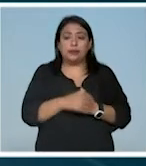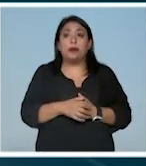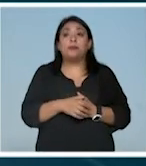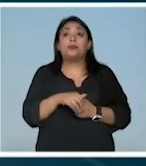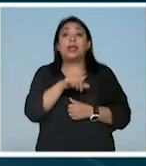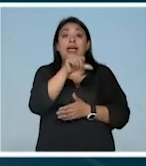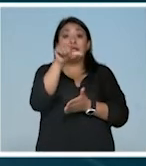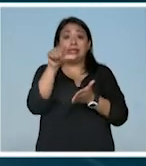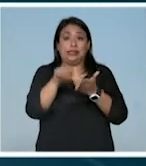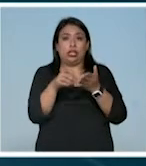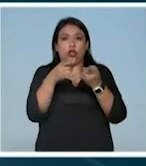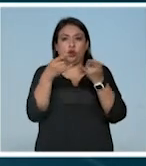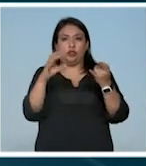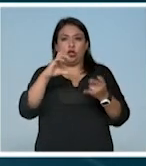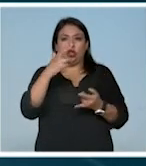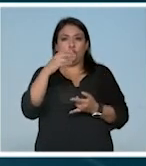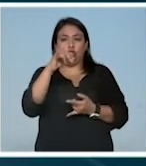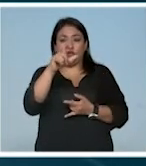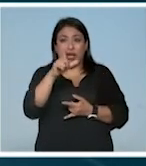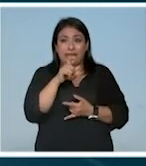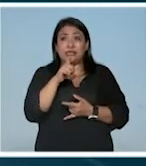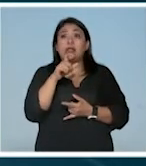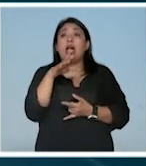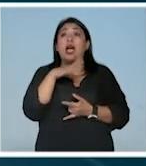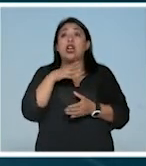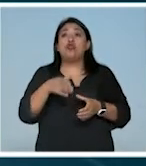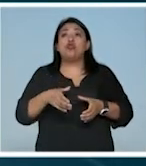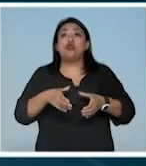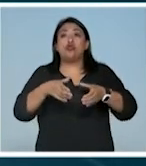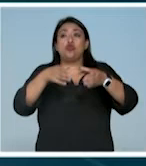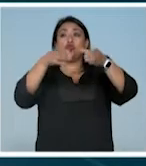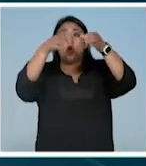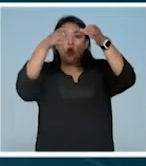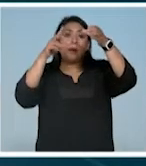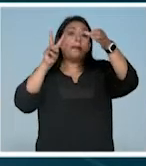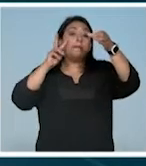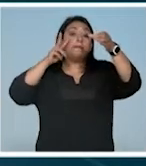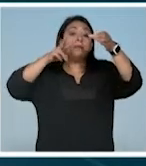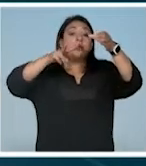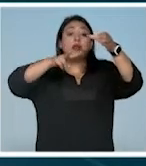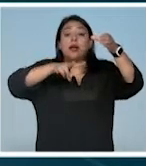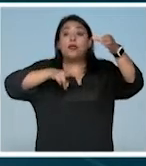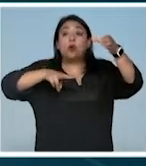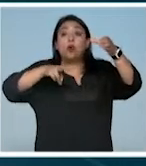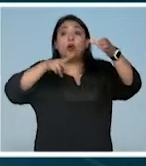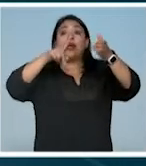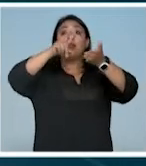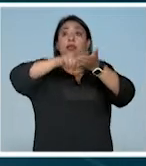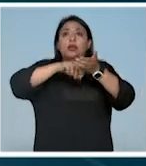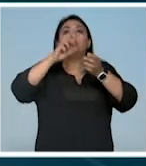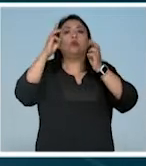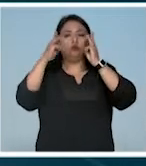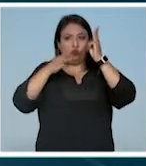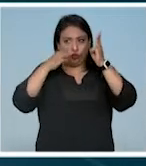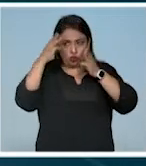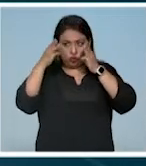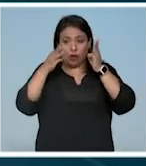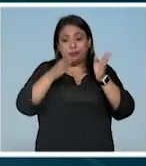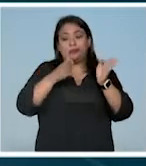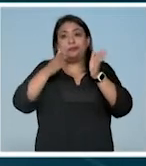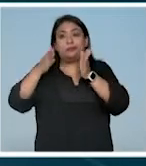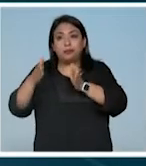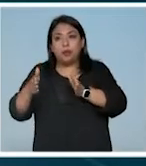centro histórico de Choy se encuentra la Torre Mirador. En él se encuentra el museo, a un